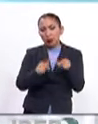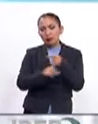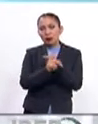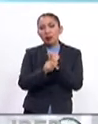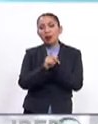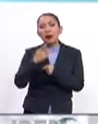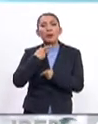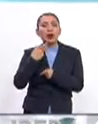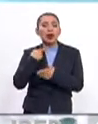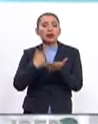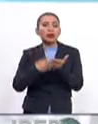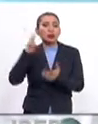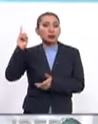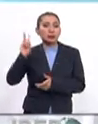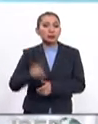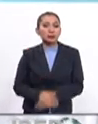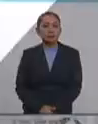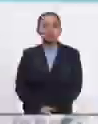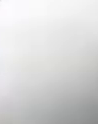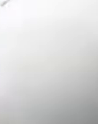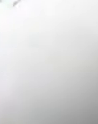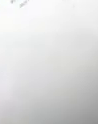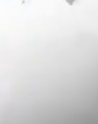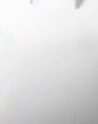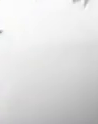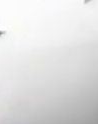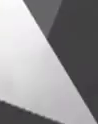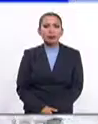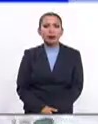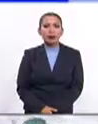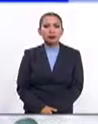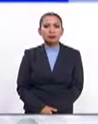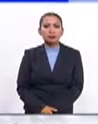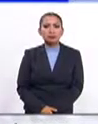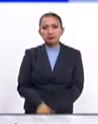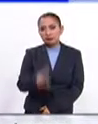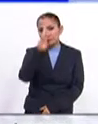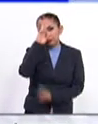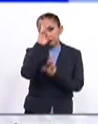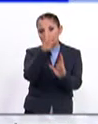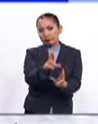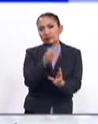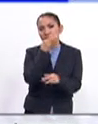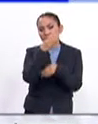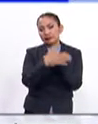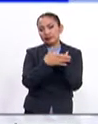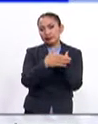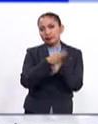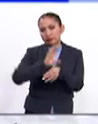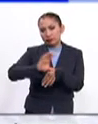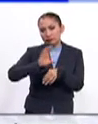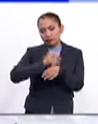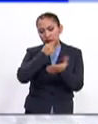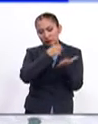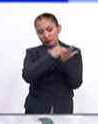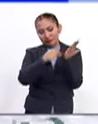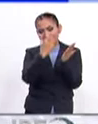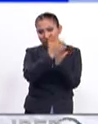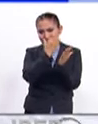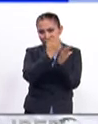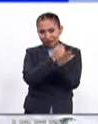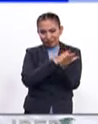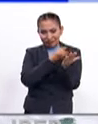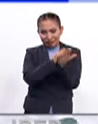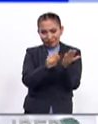la crisis política que se vive en Venezuela. Con respecto a la mención a Colombia, en el cuaderno de